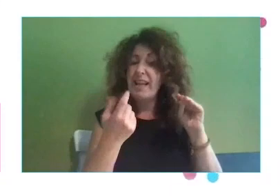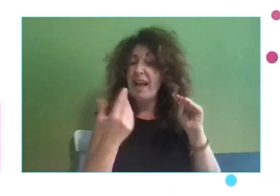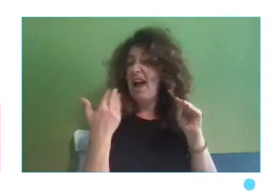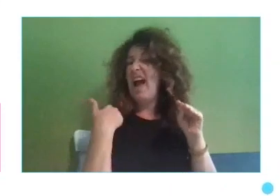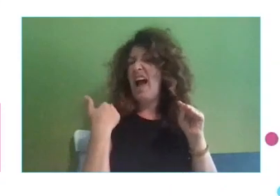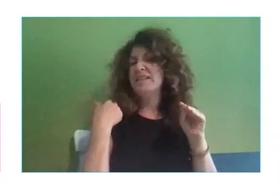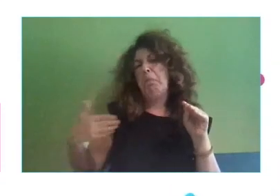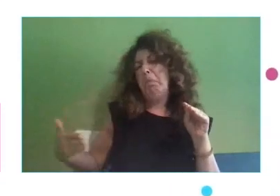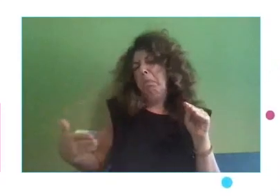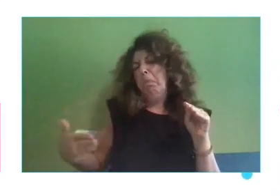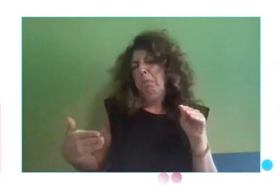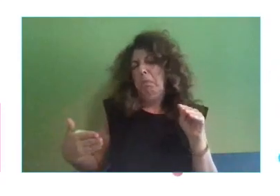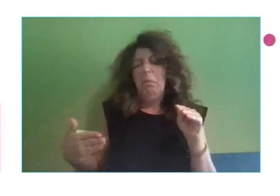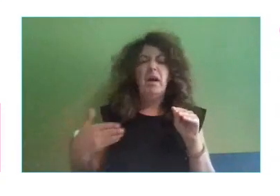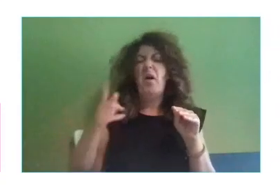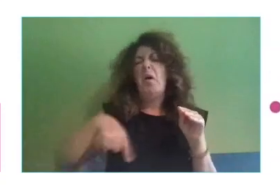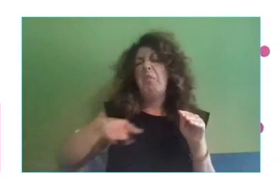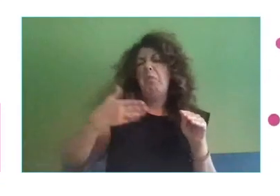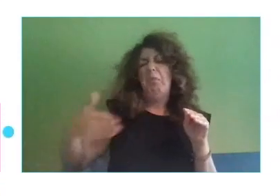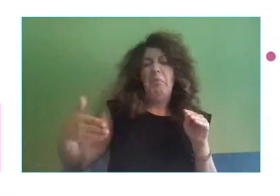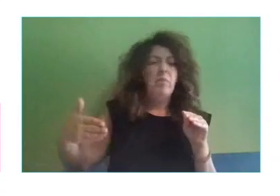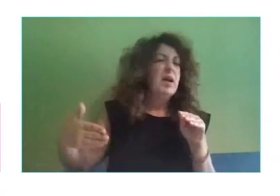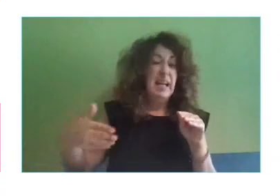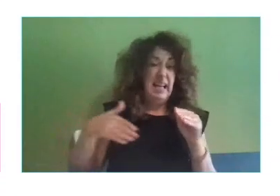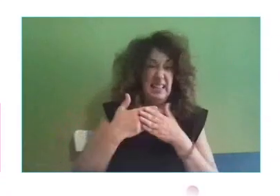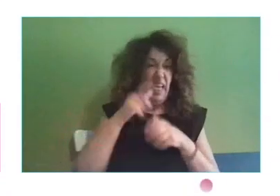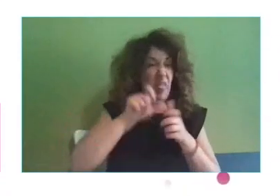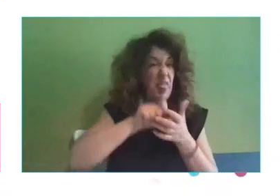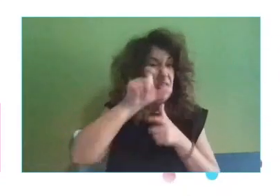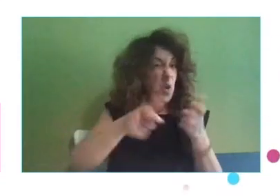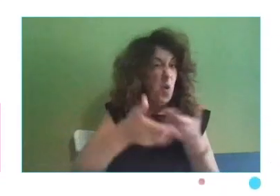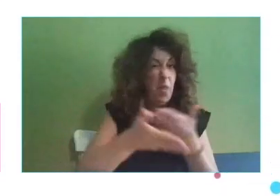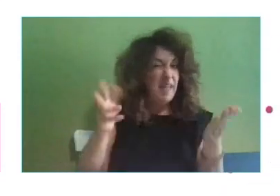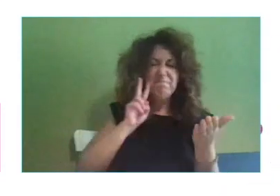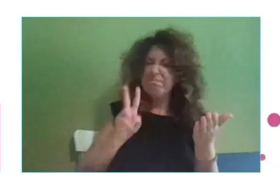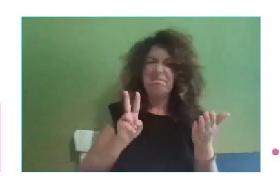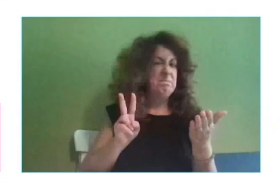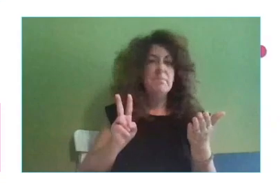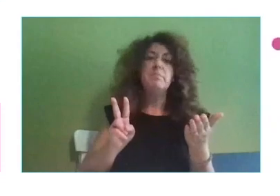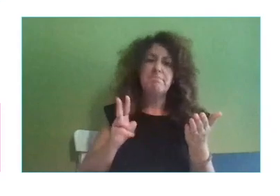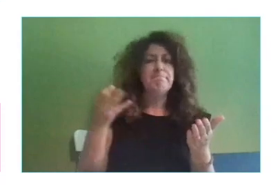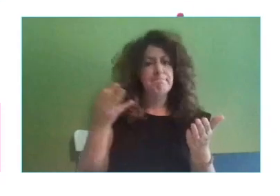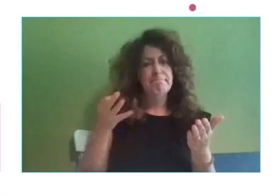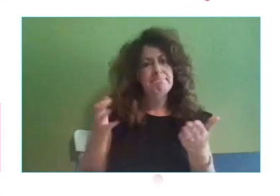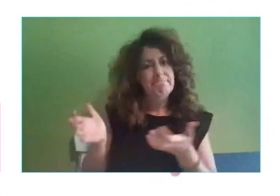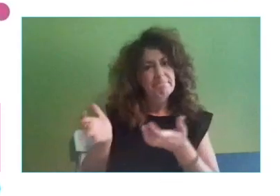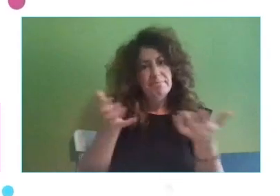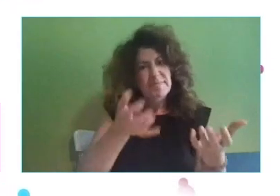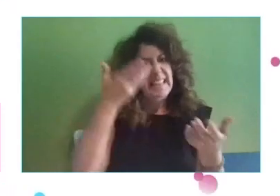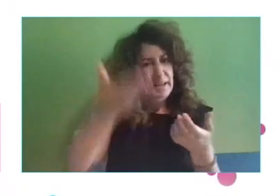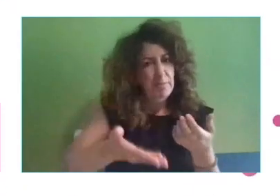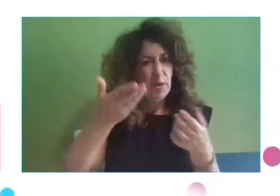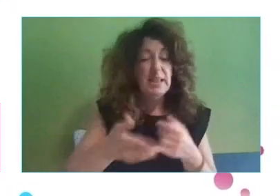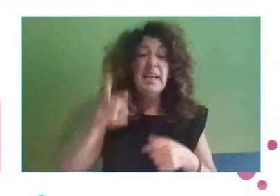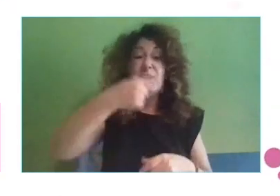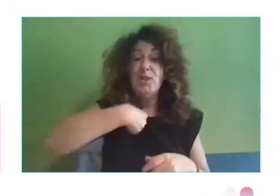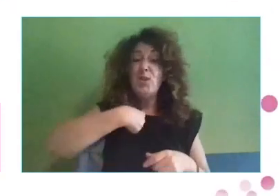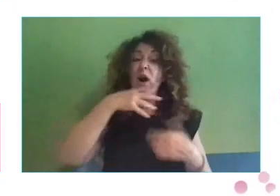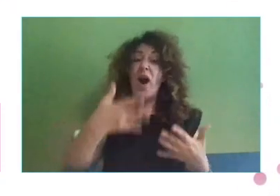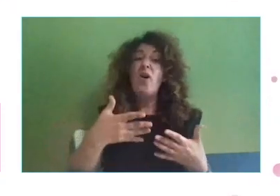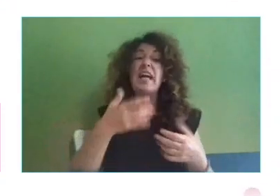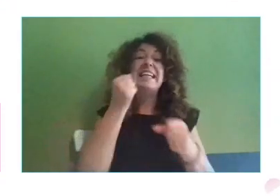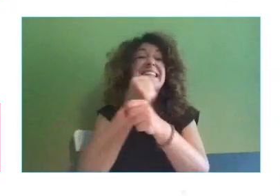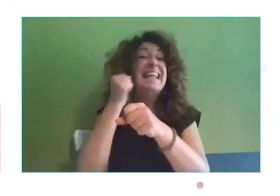parte de la industria y por parte prácticamente de la ciudadanía en general. Este titular me parece súper interesante. Yo me dedico a automatizar puestos de trabajo. sea,